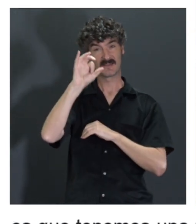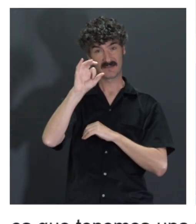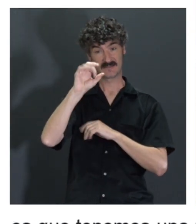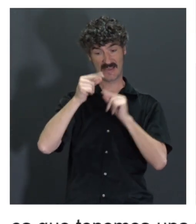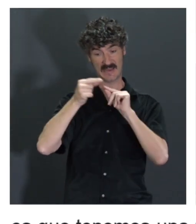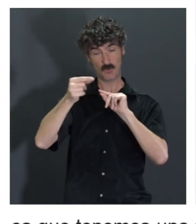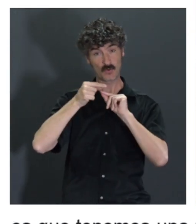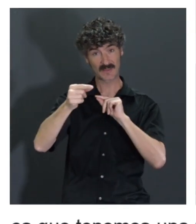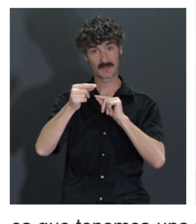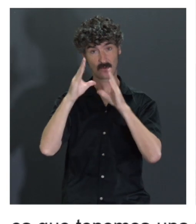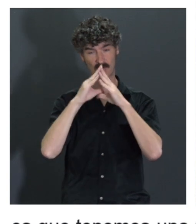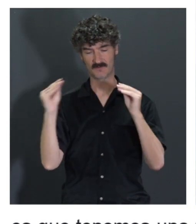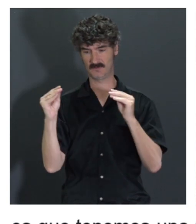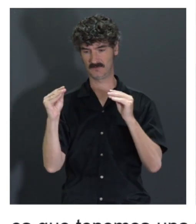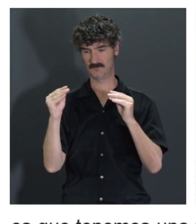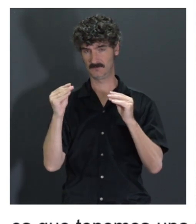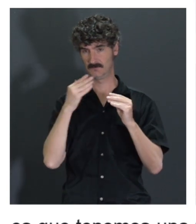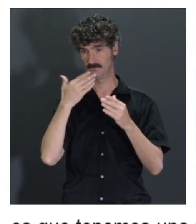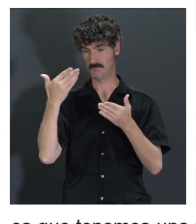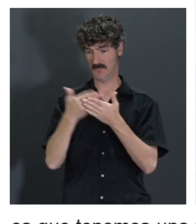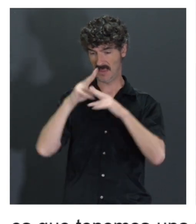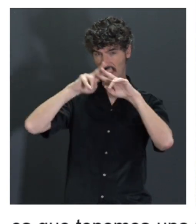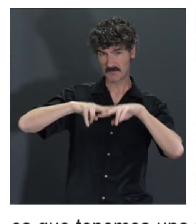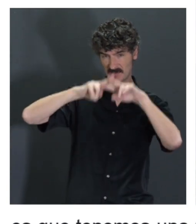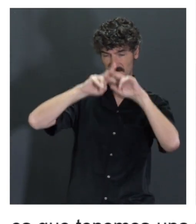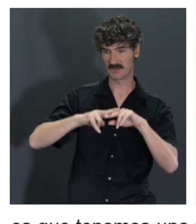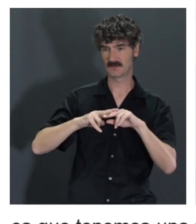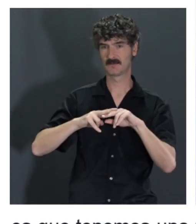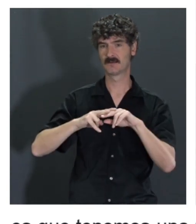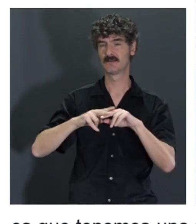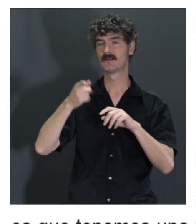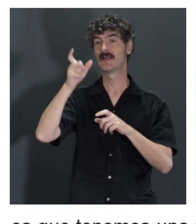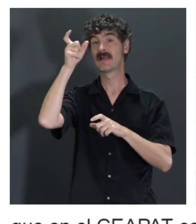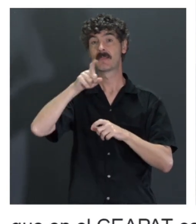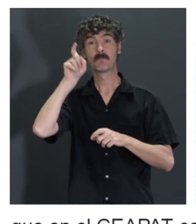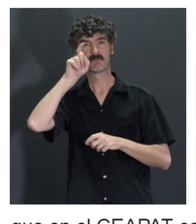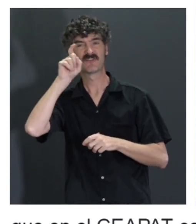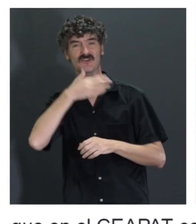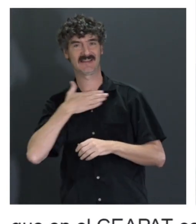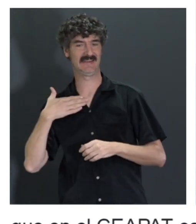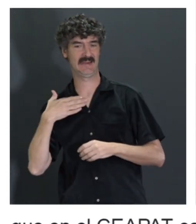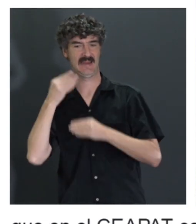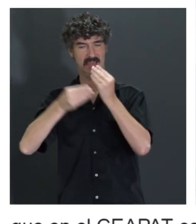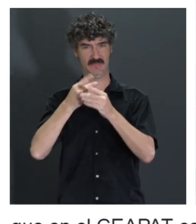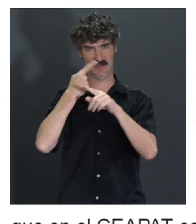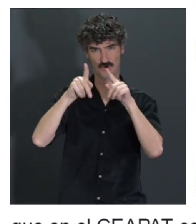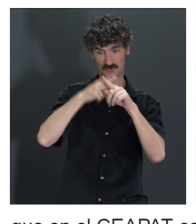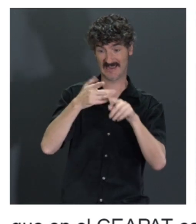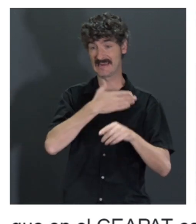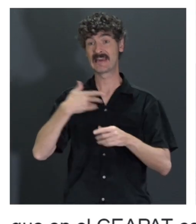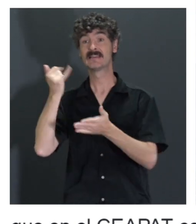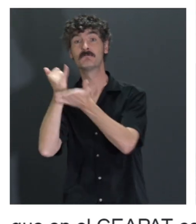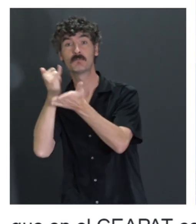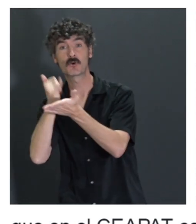pues nos canalizan, a los que somos investigadores, pues dicen, oye, que la profesora Covadonga quiere hacer esto. Alguien quiere